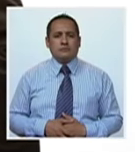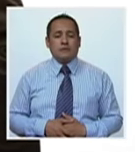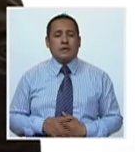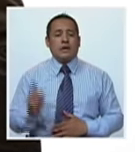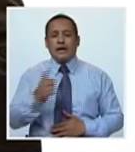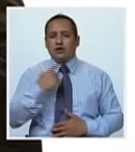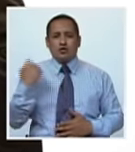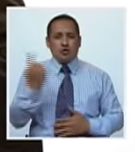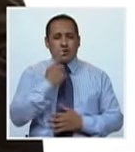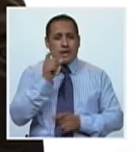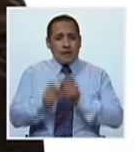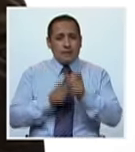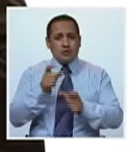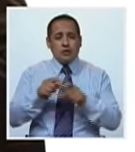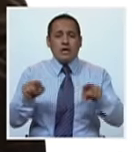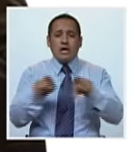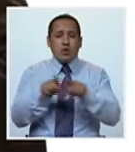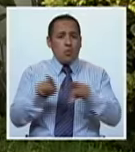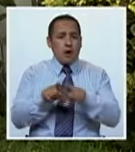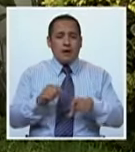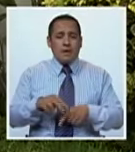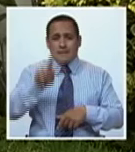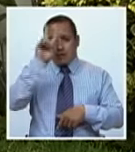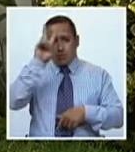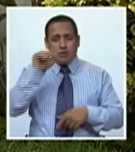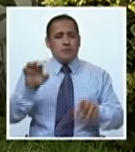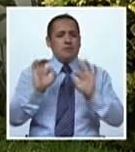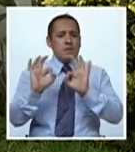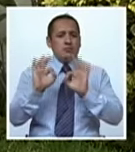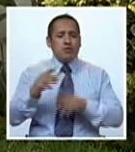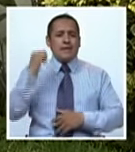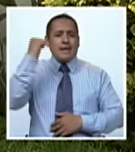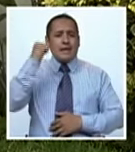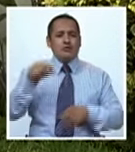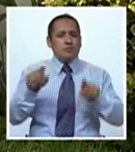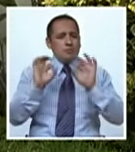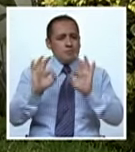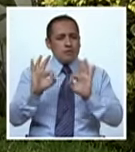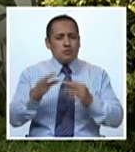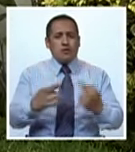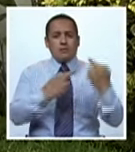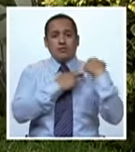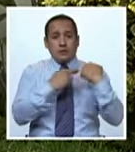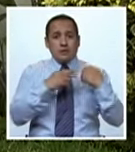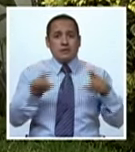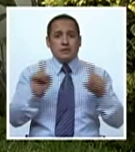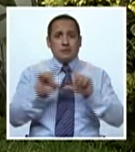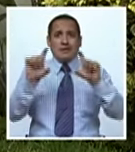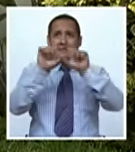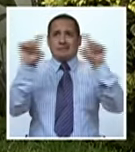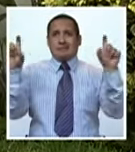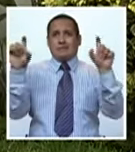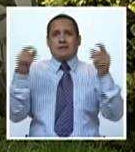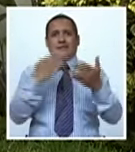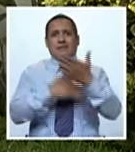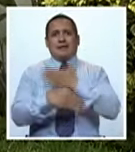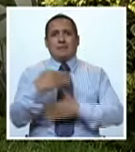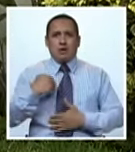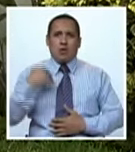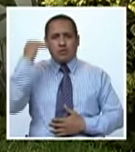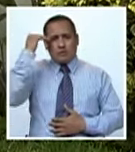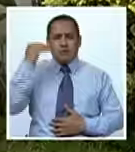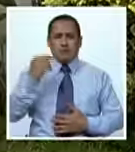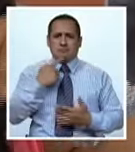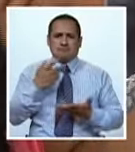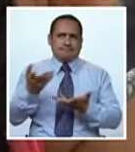Que todas las personas somos ciudadanos con los mismos derechos, con las mismas obligaciones y que la etiqueta de discapacidad o de